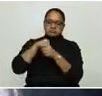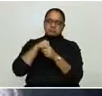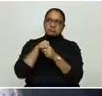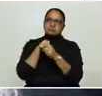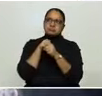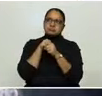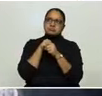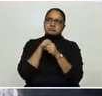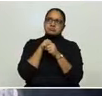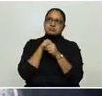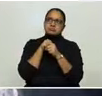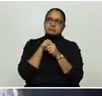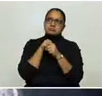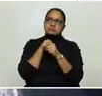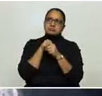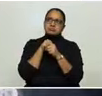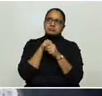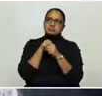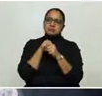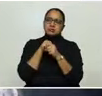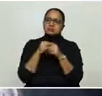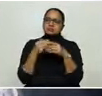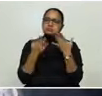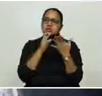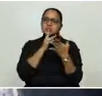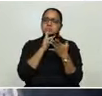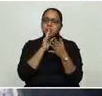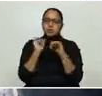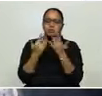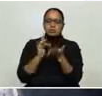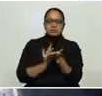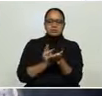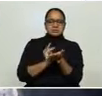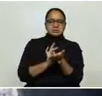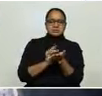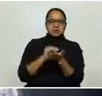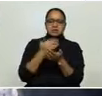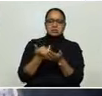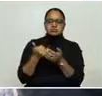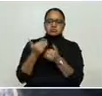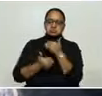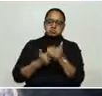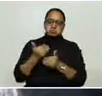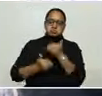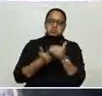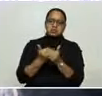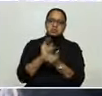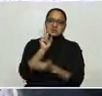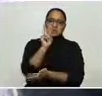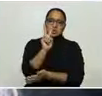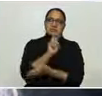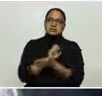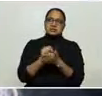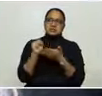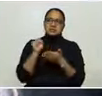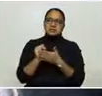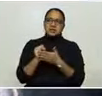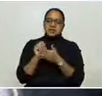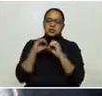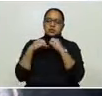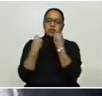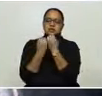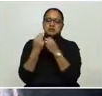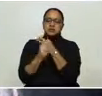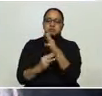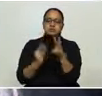hay un trabajo para hacer un estudio sobre este tratamiento y probablemente en unas dos semanas la misma Organización